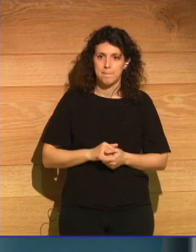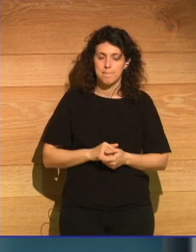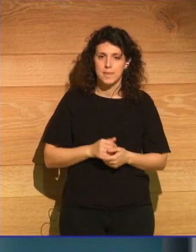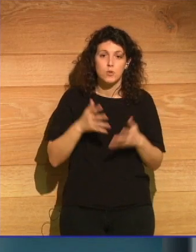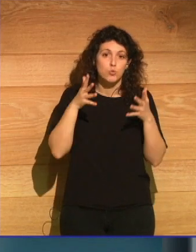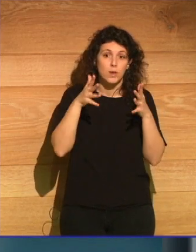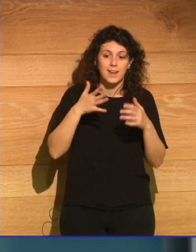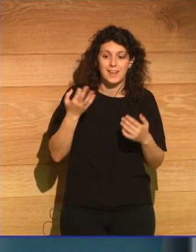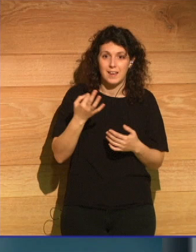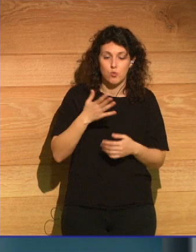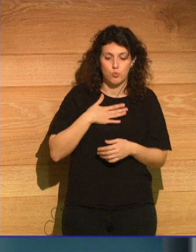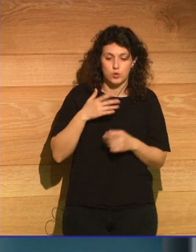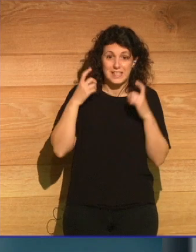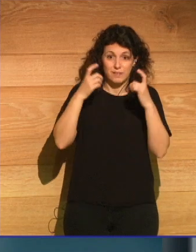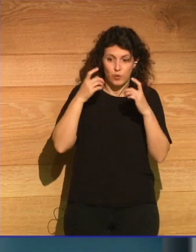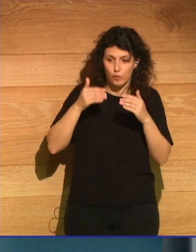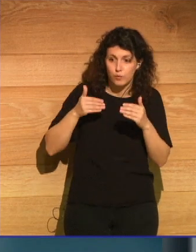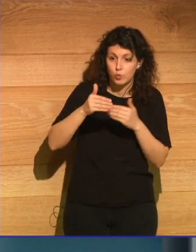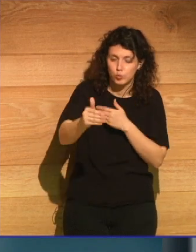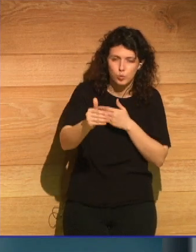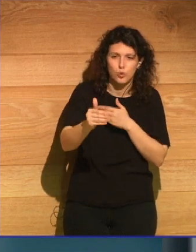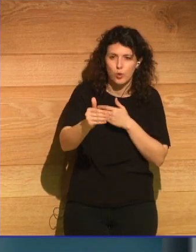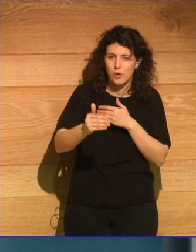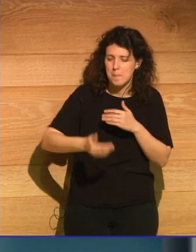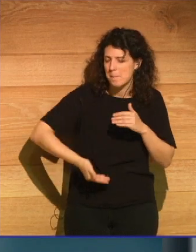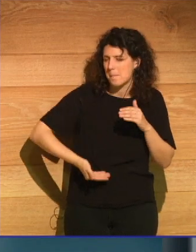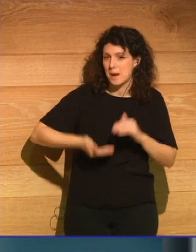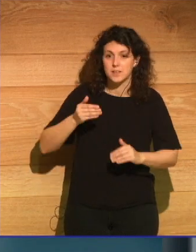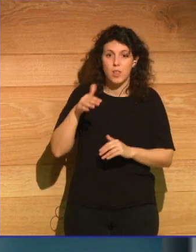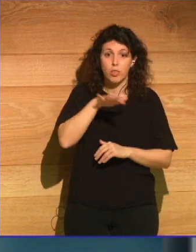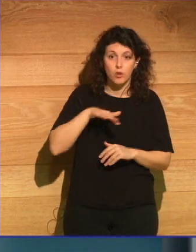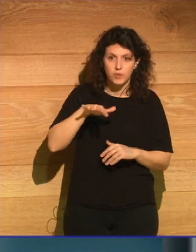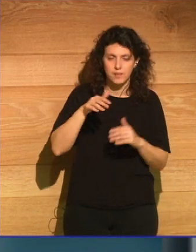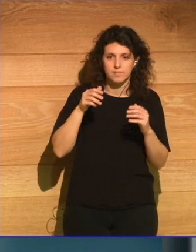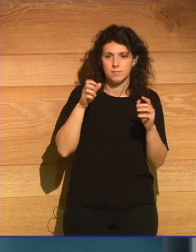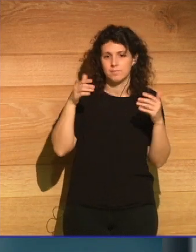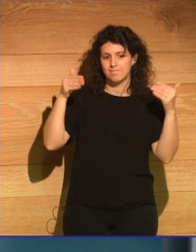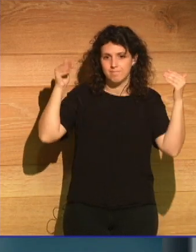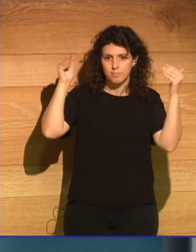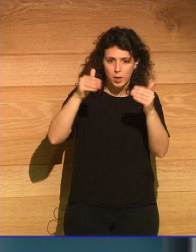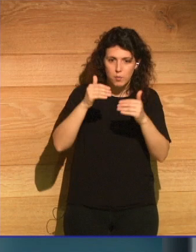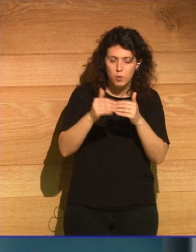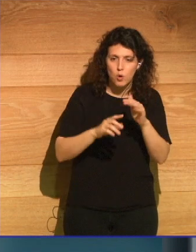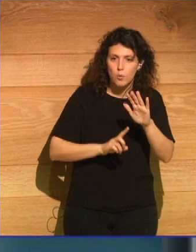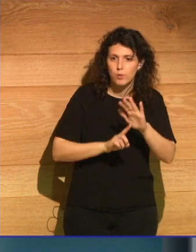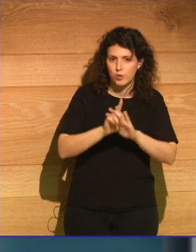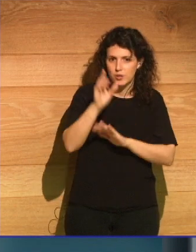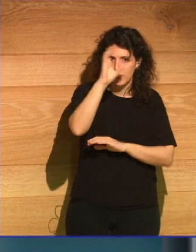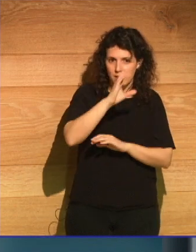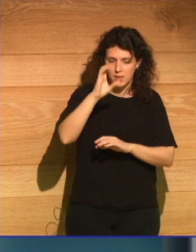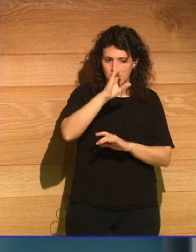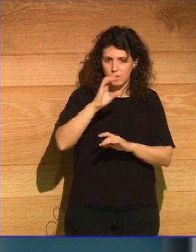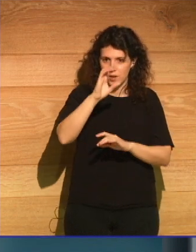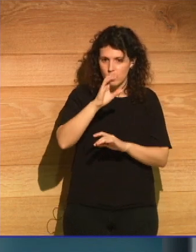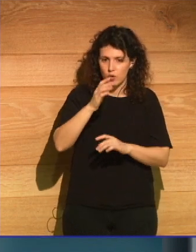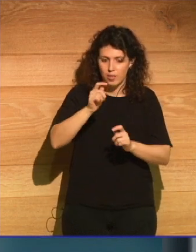esfuerzo futuro mayor debería estar en enfocar sobre el progreso científico que nos proporcione